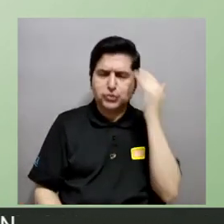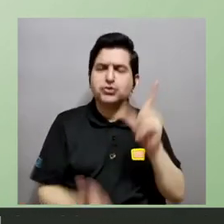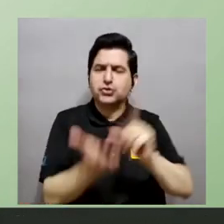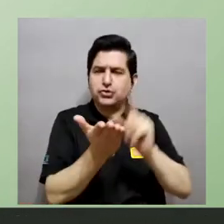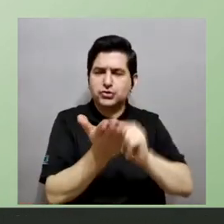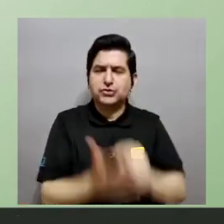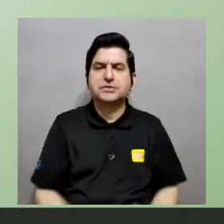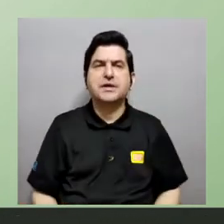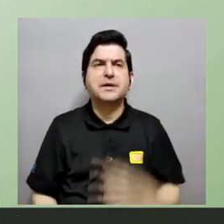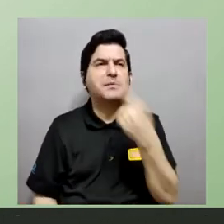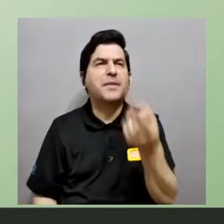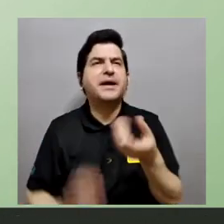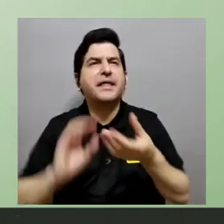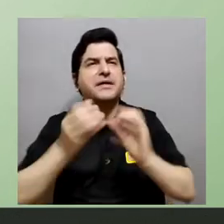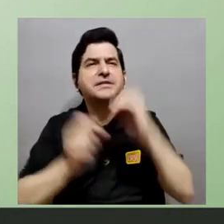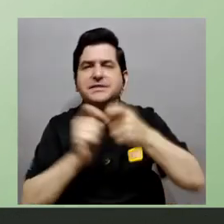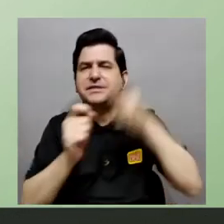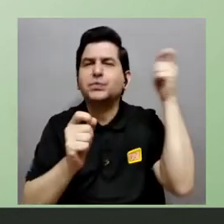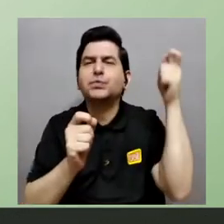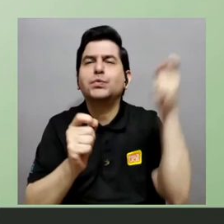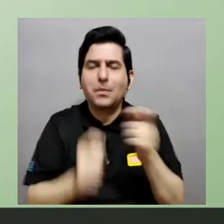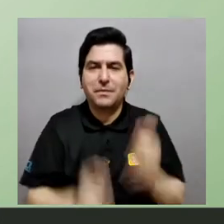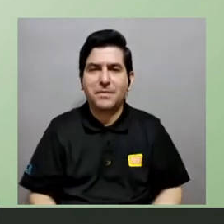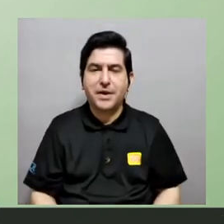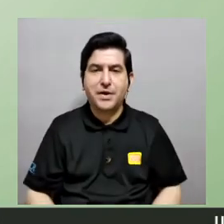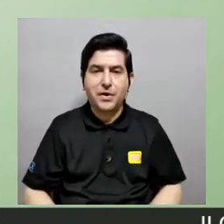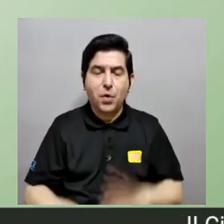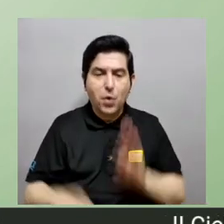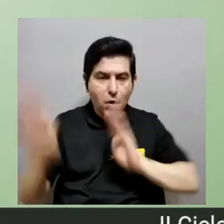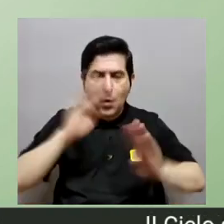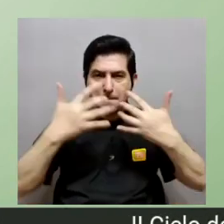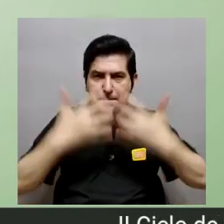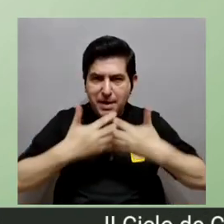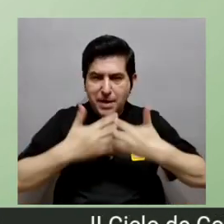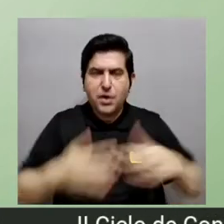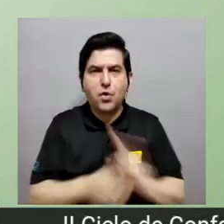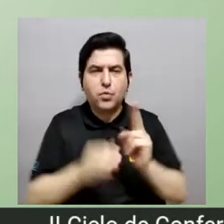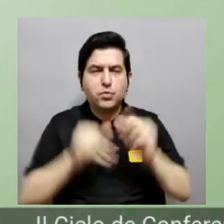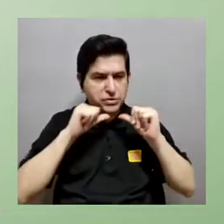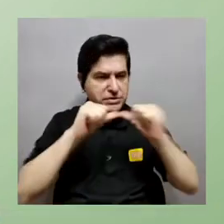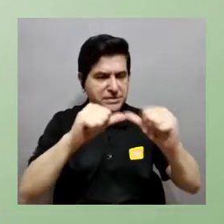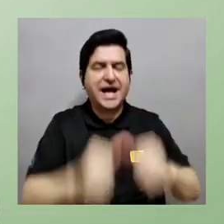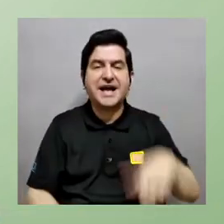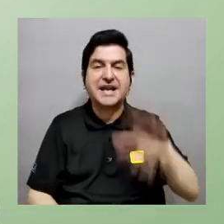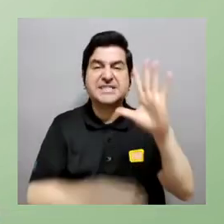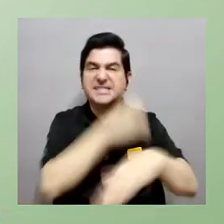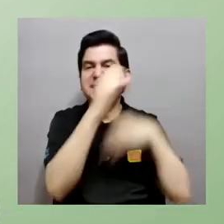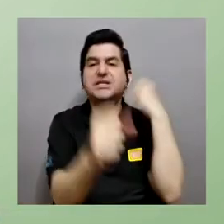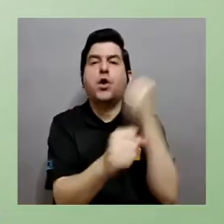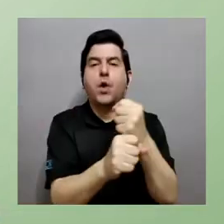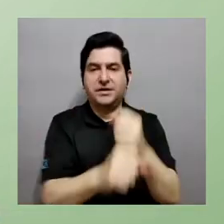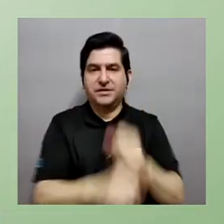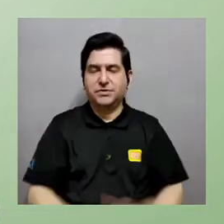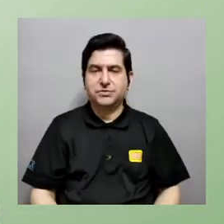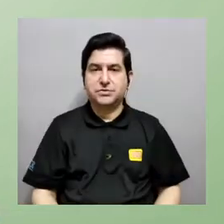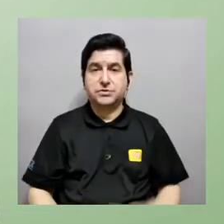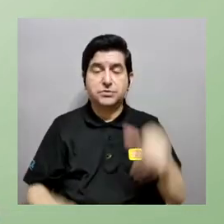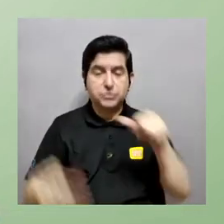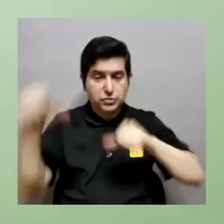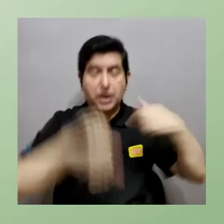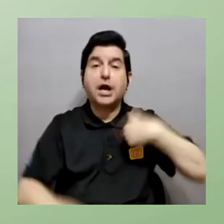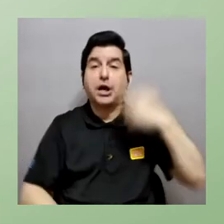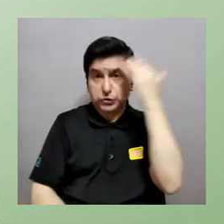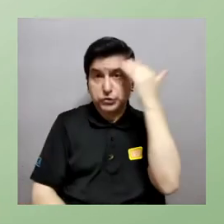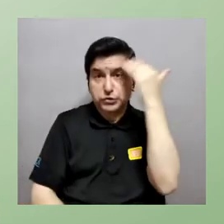la acción necesaria yo sé de publicaciones para ya ponerle un número concreto de bioreactores que han estado funcionando